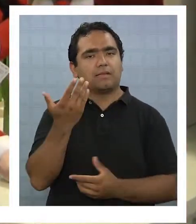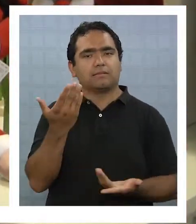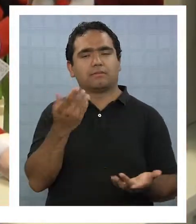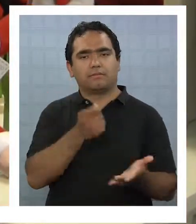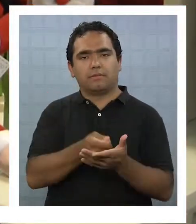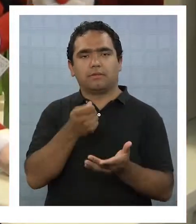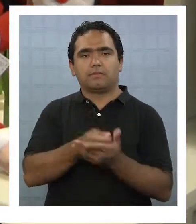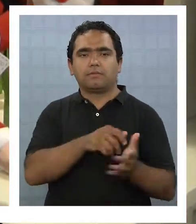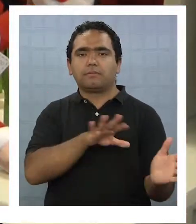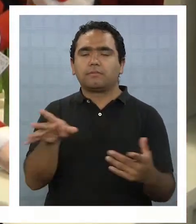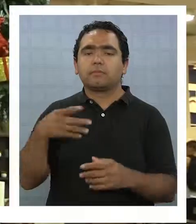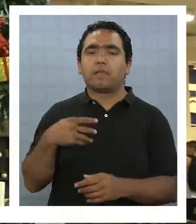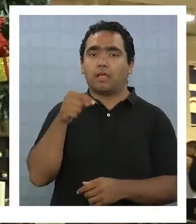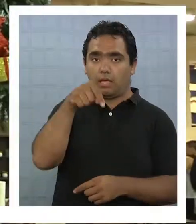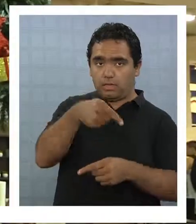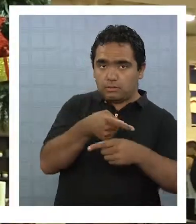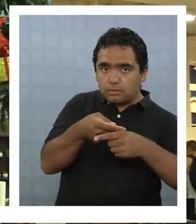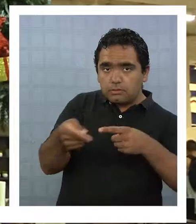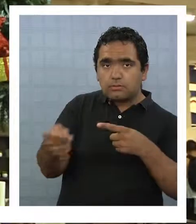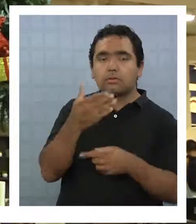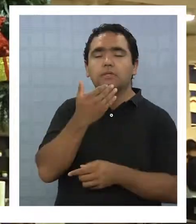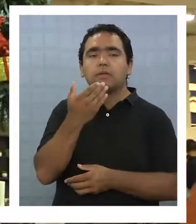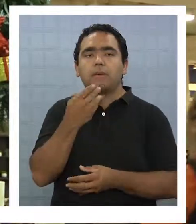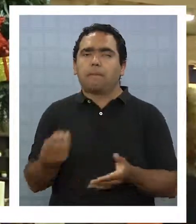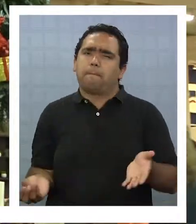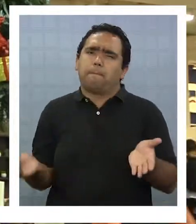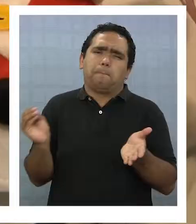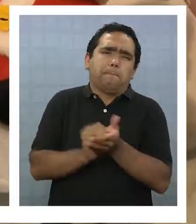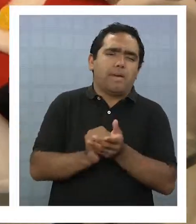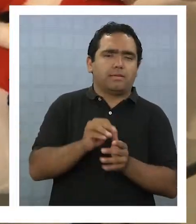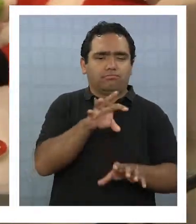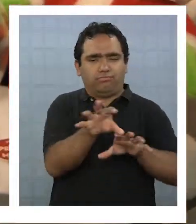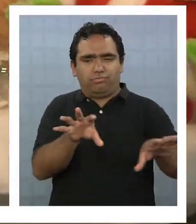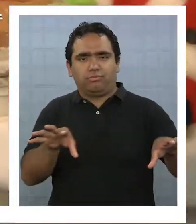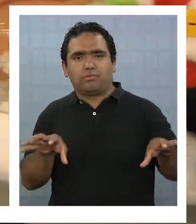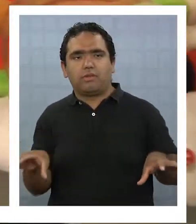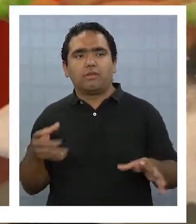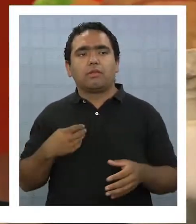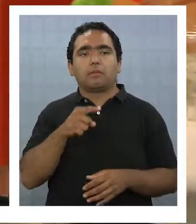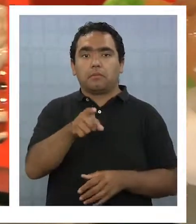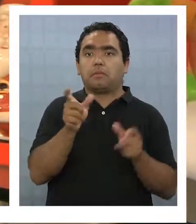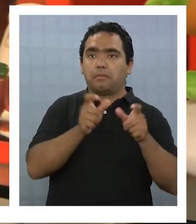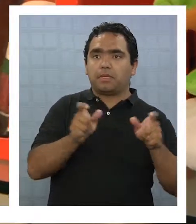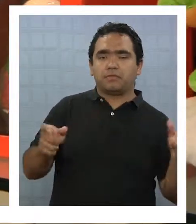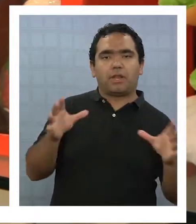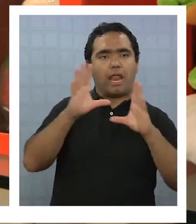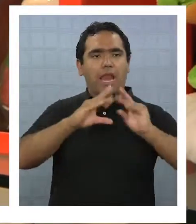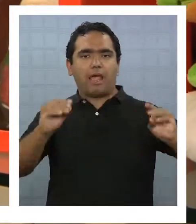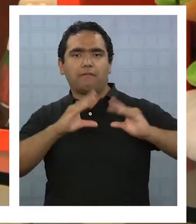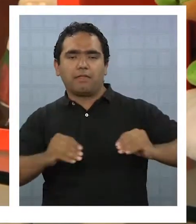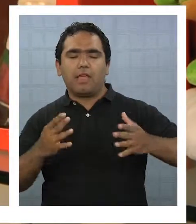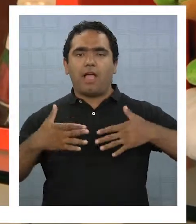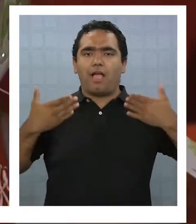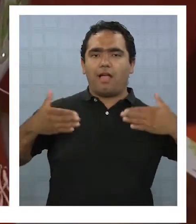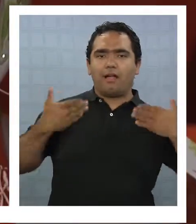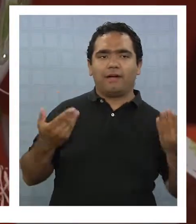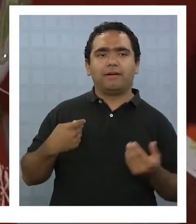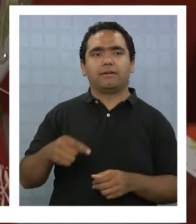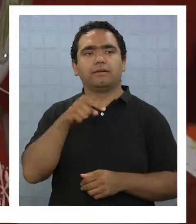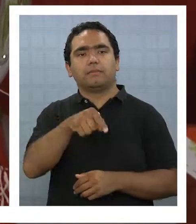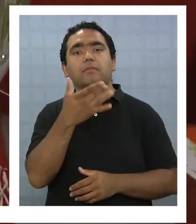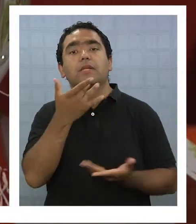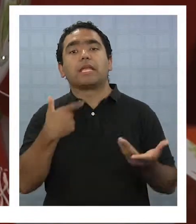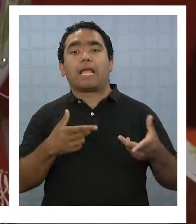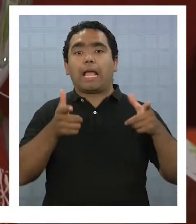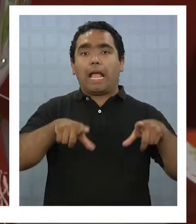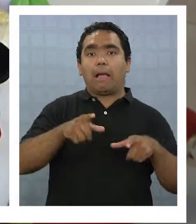Se espera que para esta misma semana... ...lleguen muchos más productos de temporada... ...para quienes se contagian con el espíritu navideño... ...y es que según la Cámara